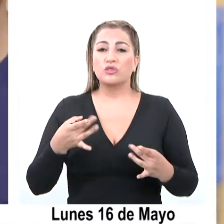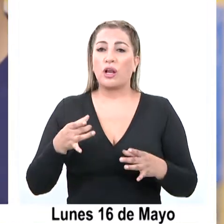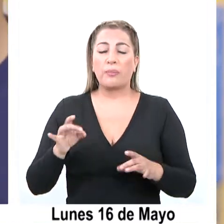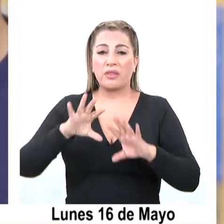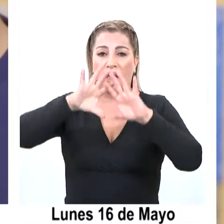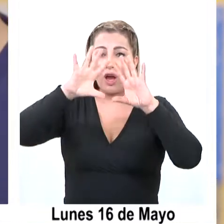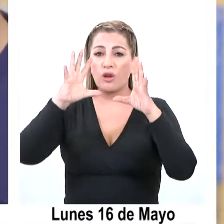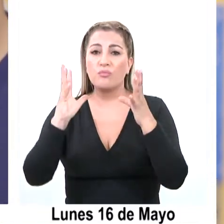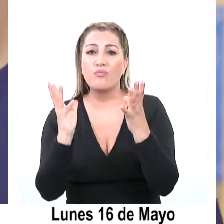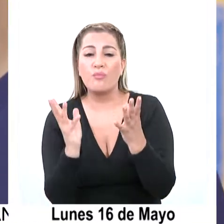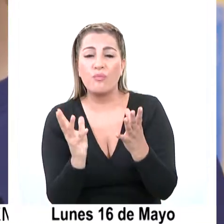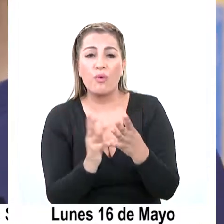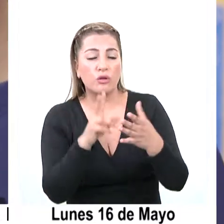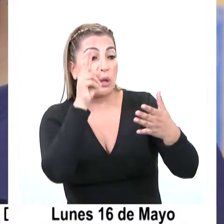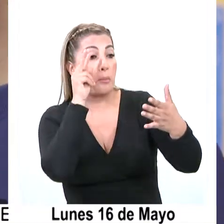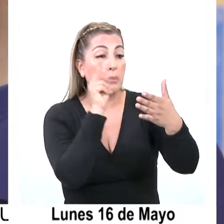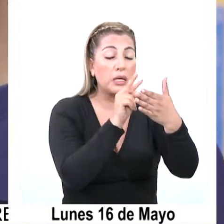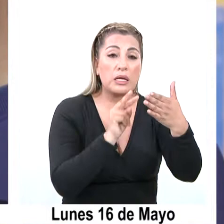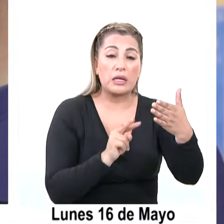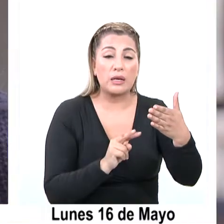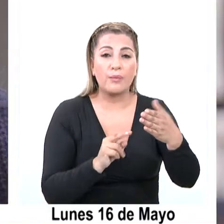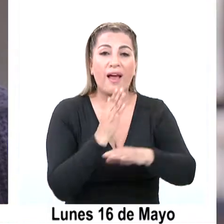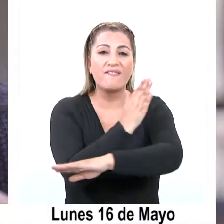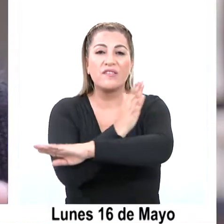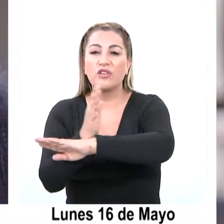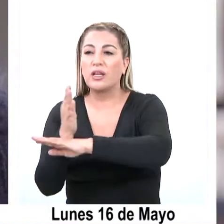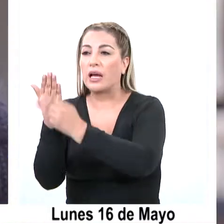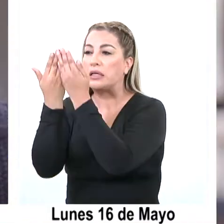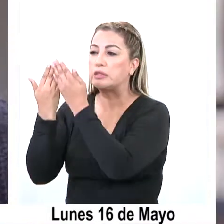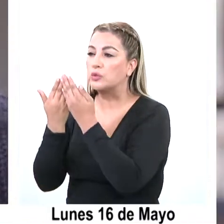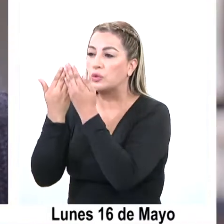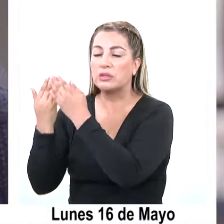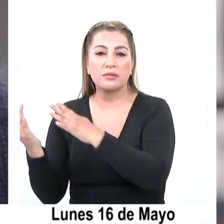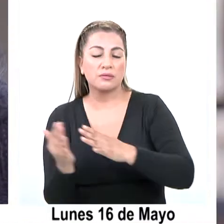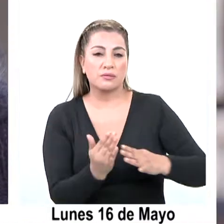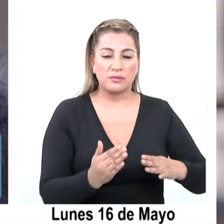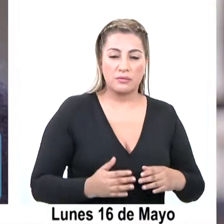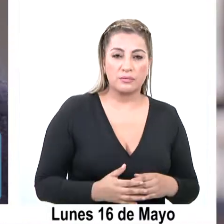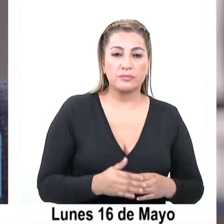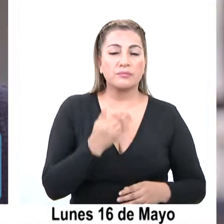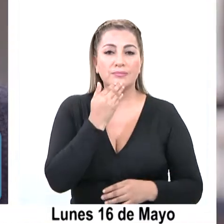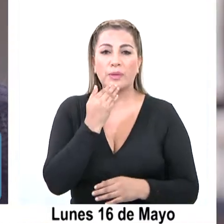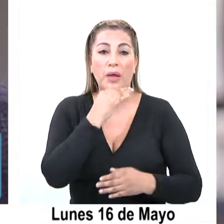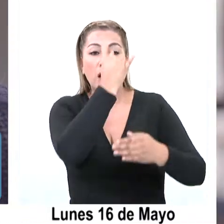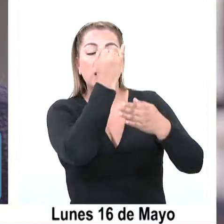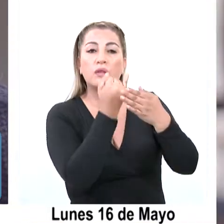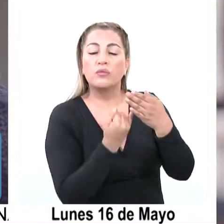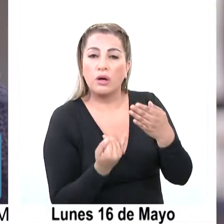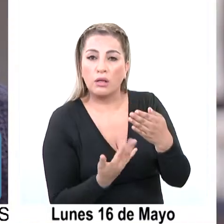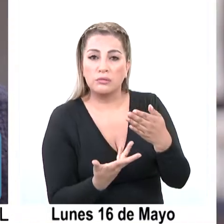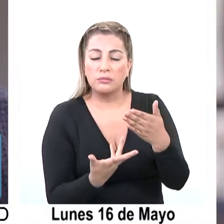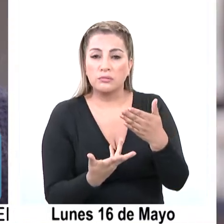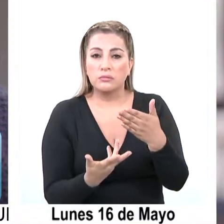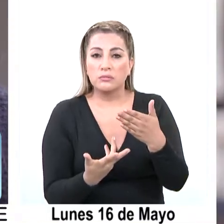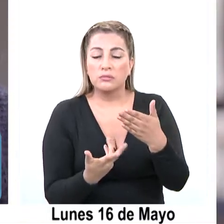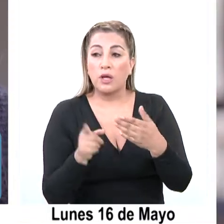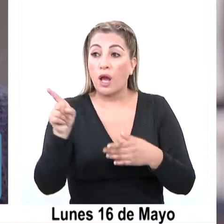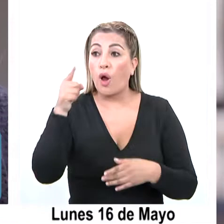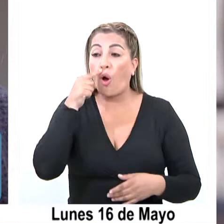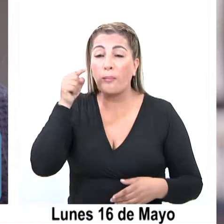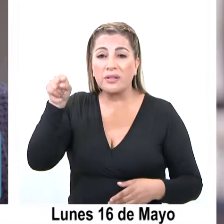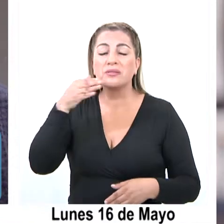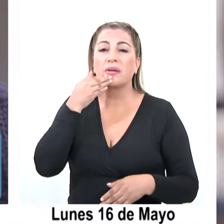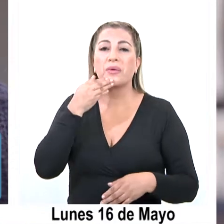terráqueo así, y cómo se estudiaba en las bibliotecas. Porque aparte de hacer, de dibujar, qué sé yo, él también